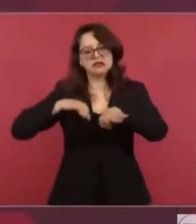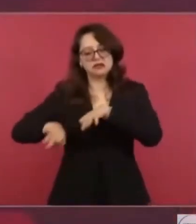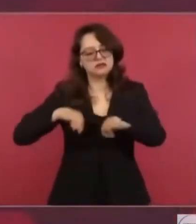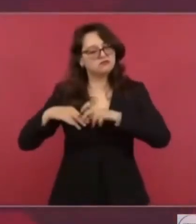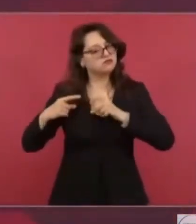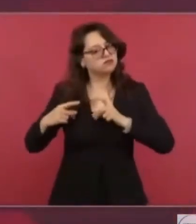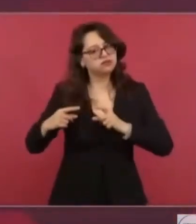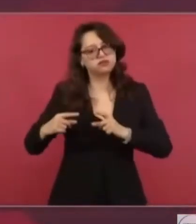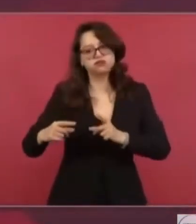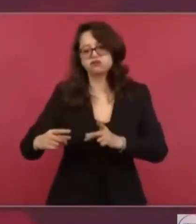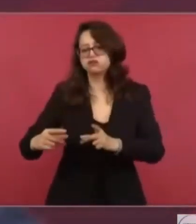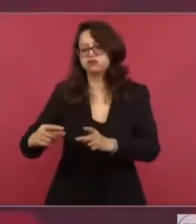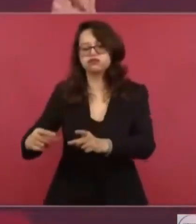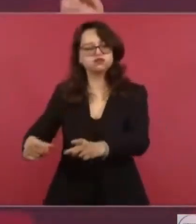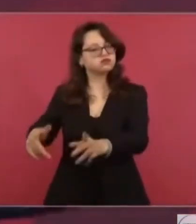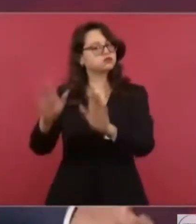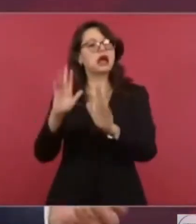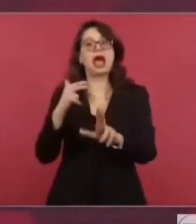Esto es,